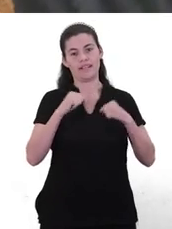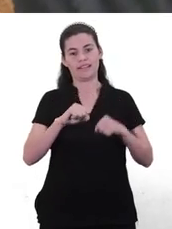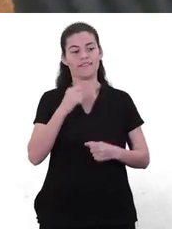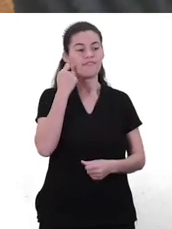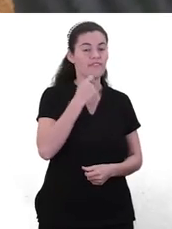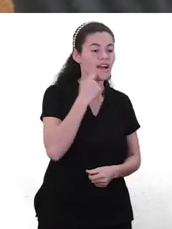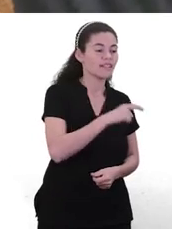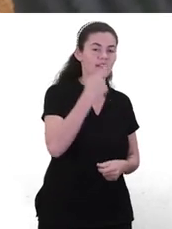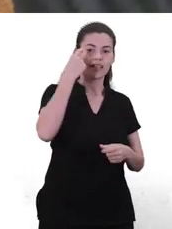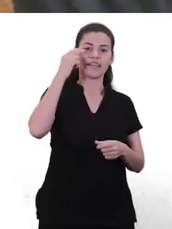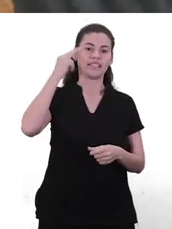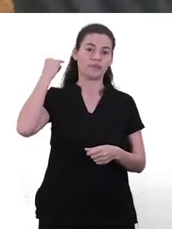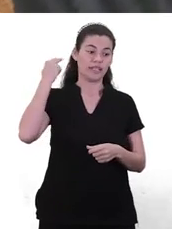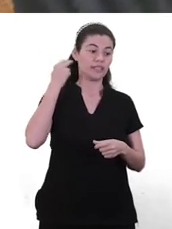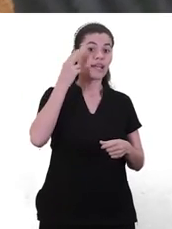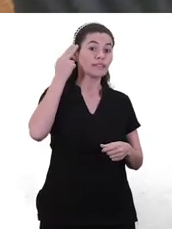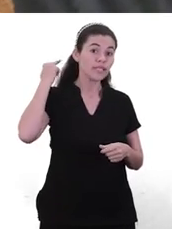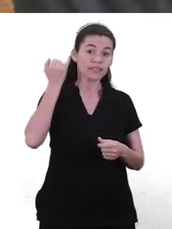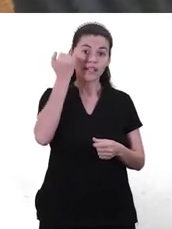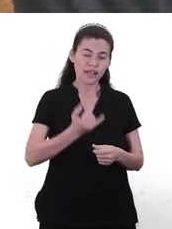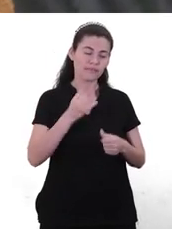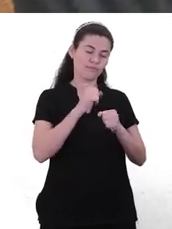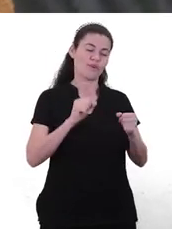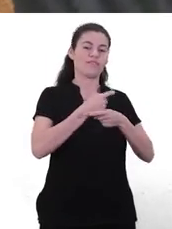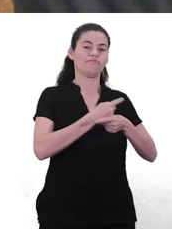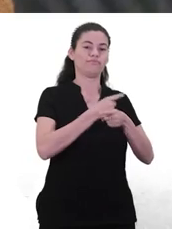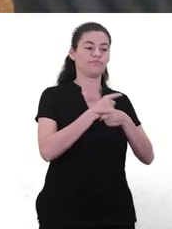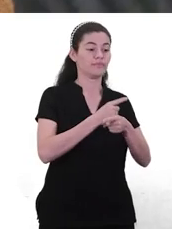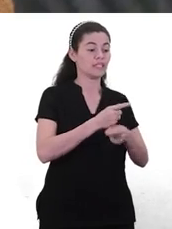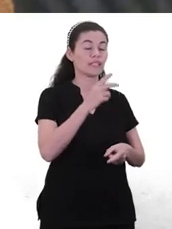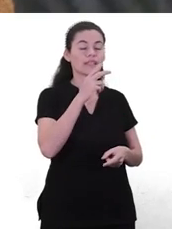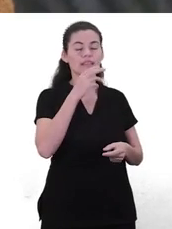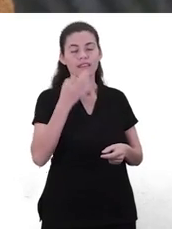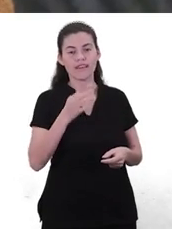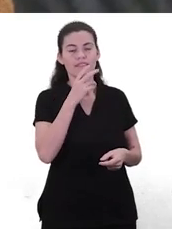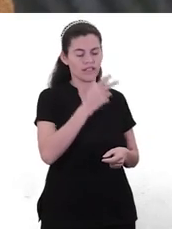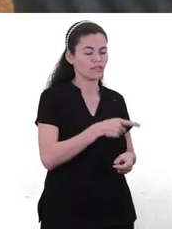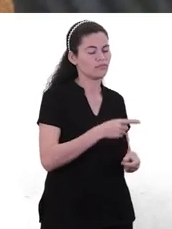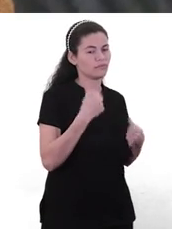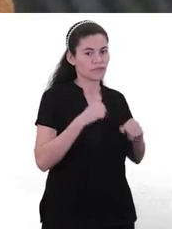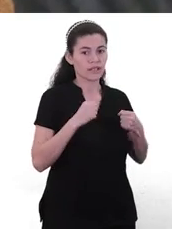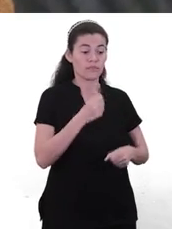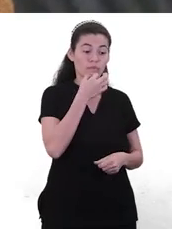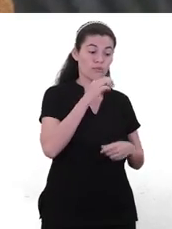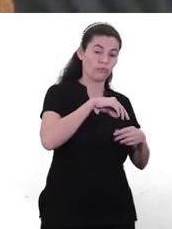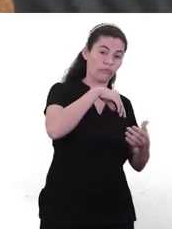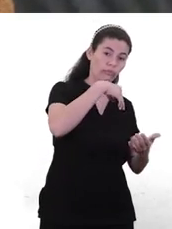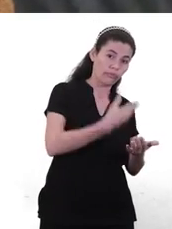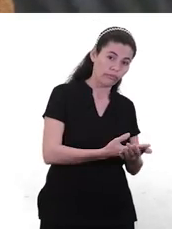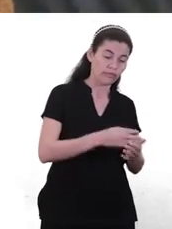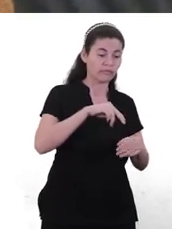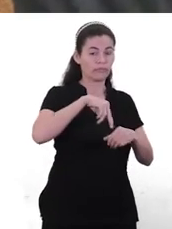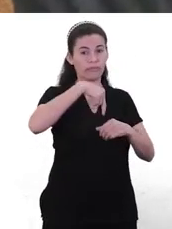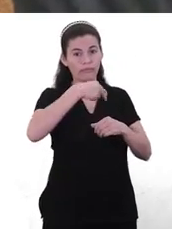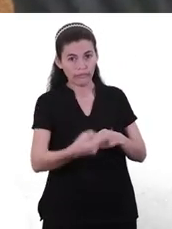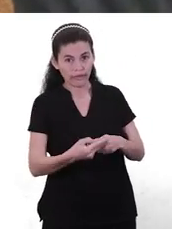eso, ¿verdad? Solamente uno aprende por cabeza propia y es cierto, ¿verdad? Tenemos que dejar que nuestro hijo, y esto desde chiquitito hasta grande, que se caigan. Estamos ahí.